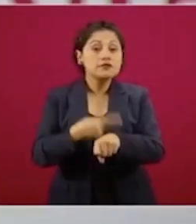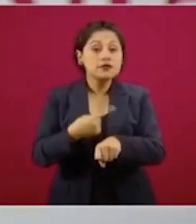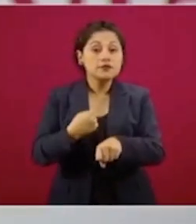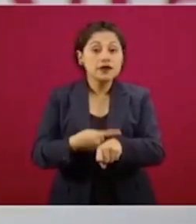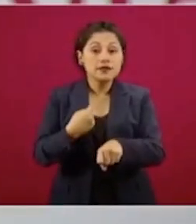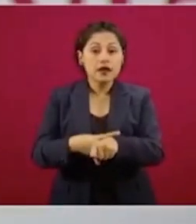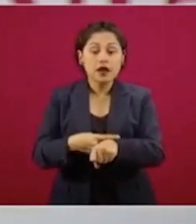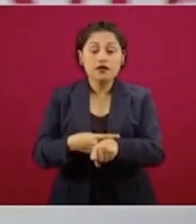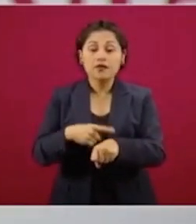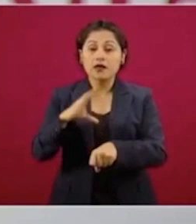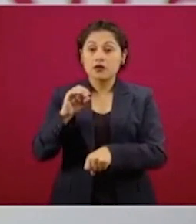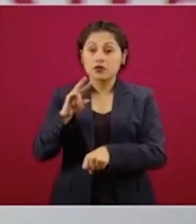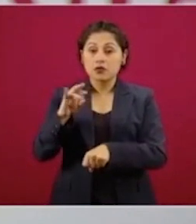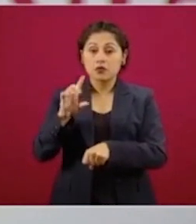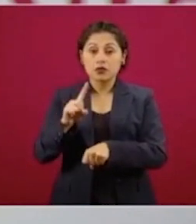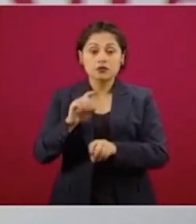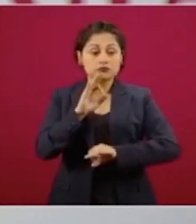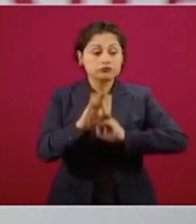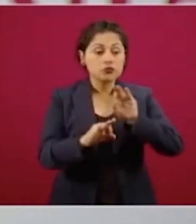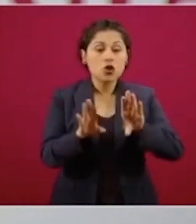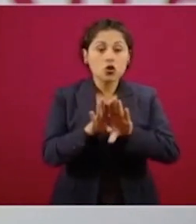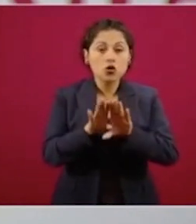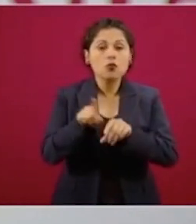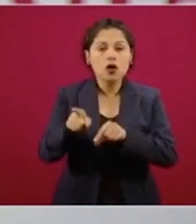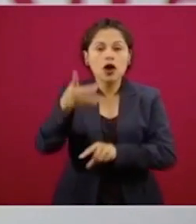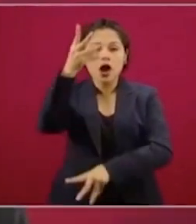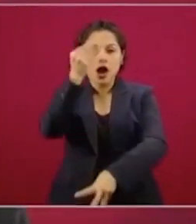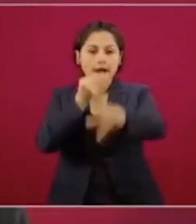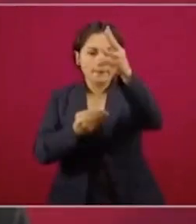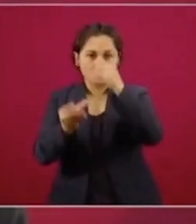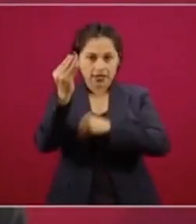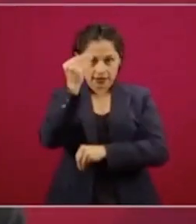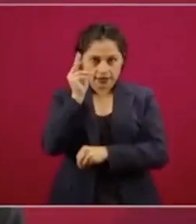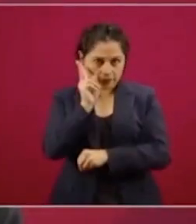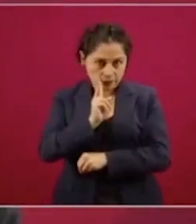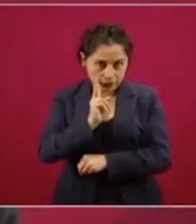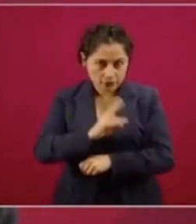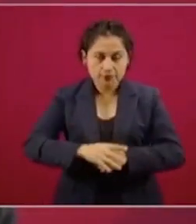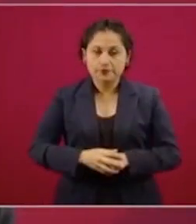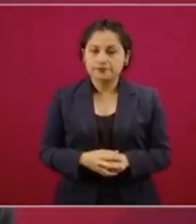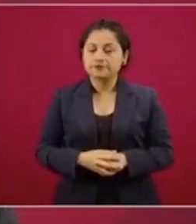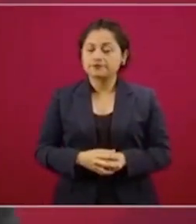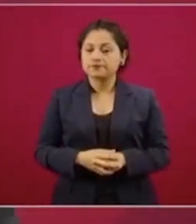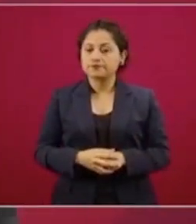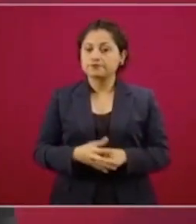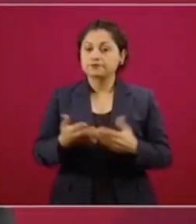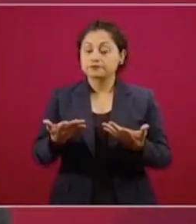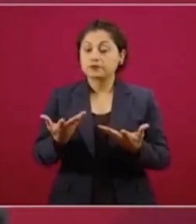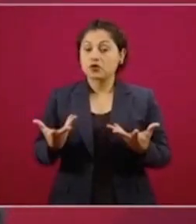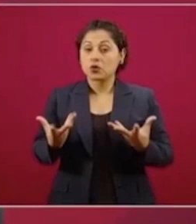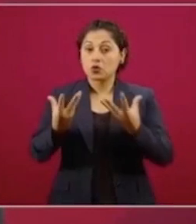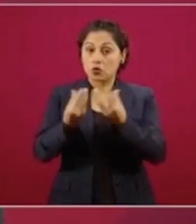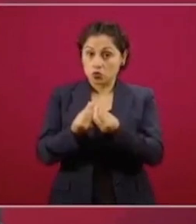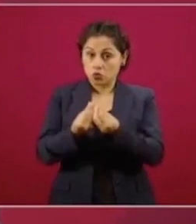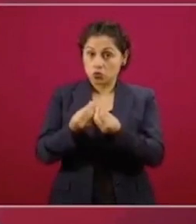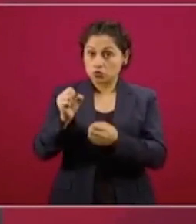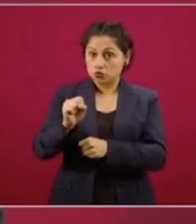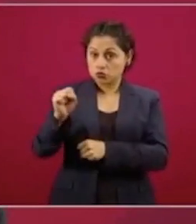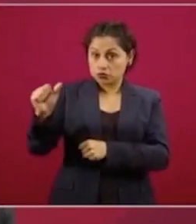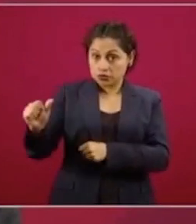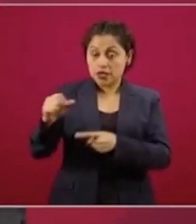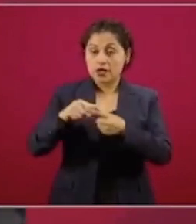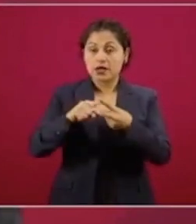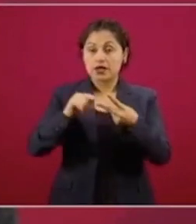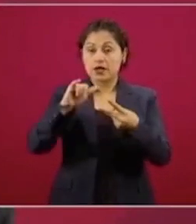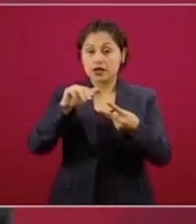vayan a contaminar. Ciertamente con las autoridades del sector salud, no sólo con la Secretaría, sino con el IMSS y con el